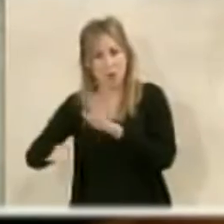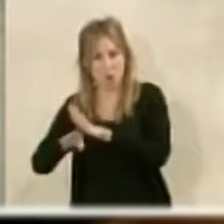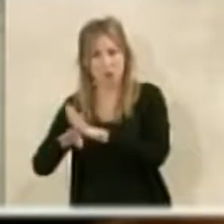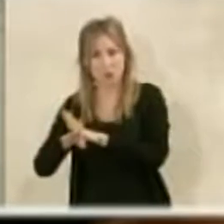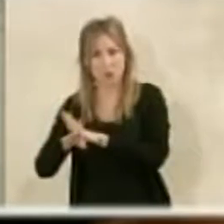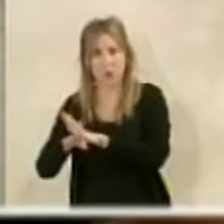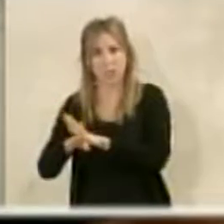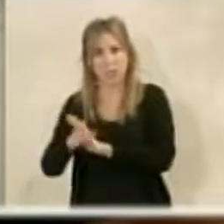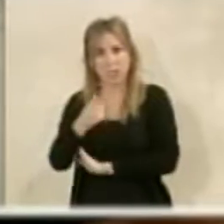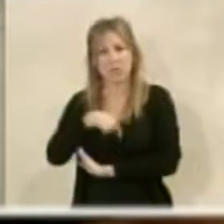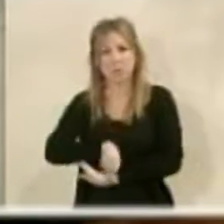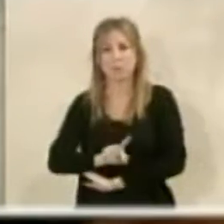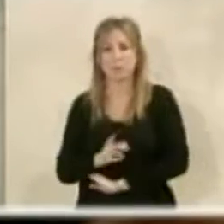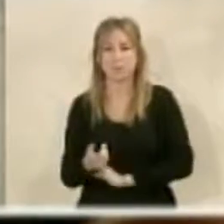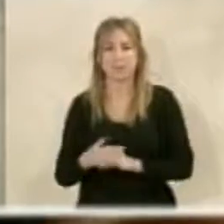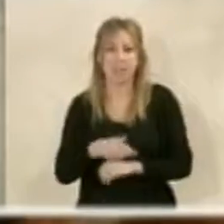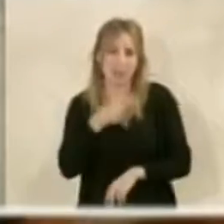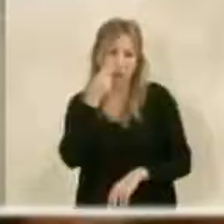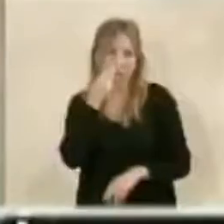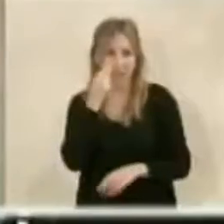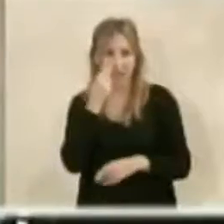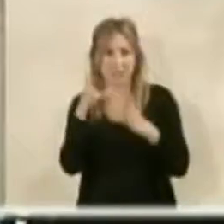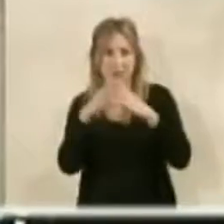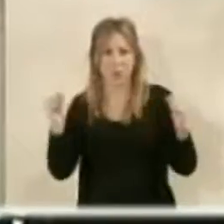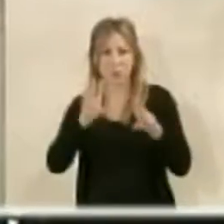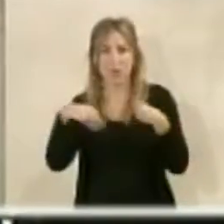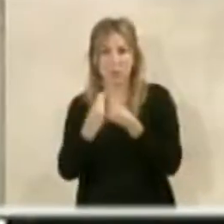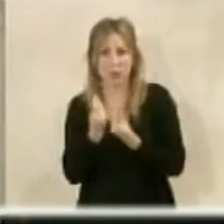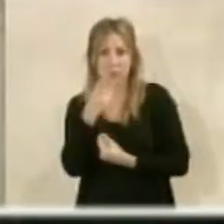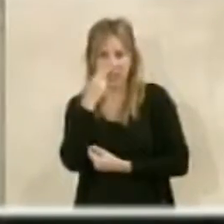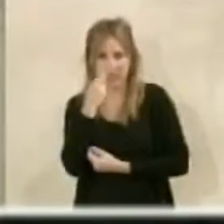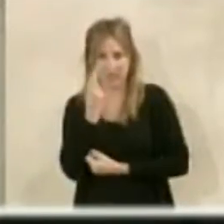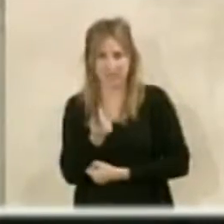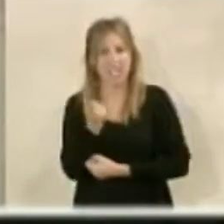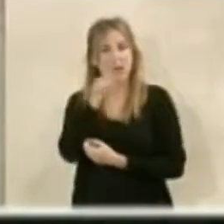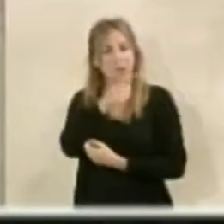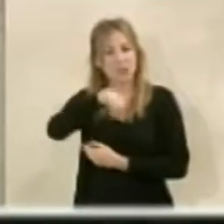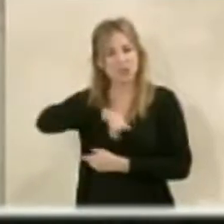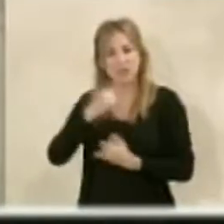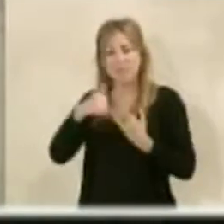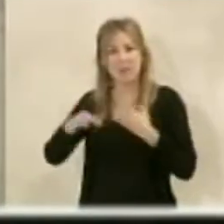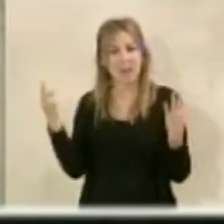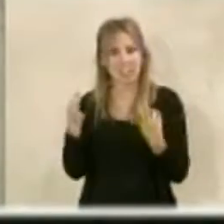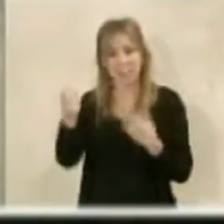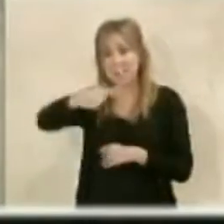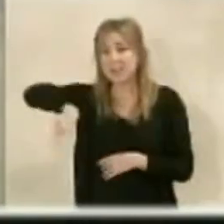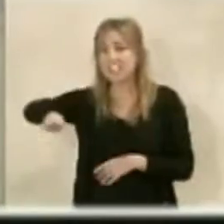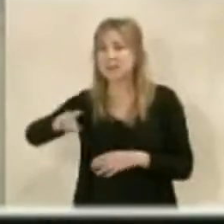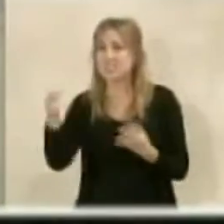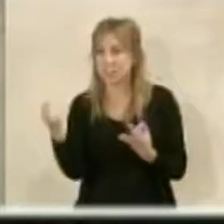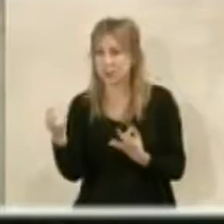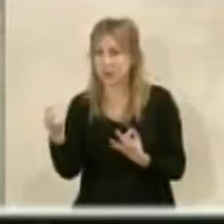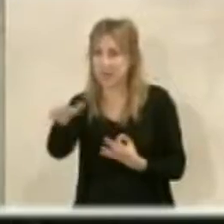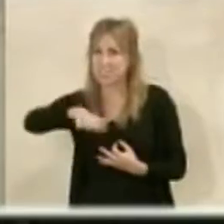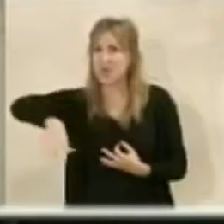lo haya escrito como bienes de interés. Por lo tanto, esperemos que al final aquello sea un